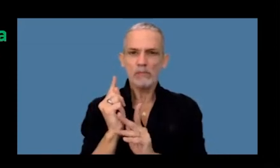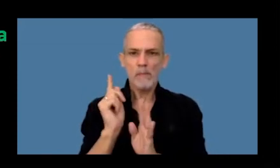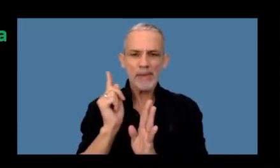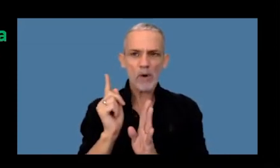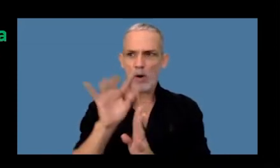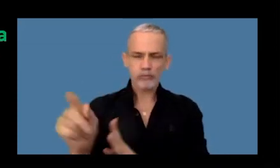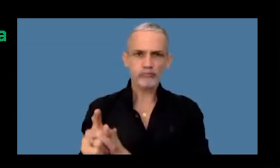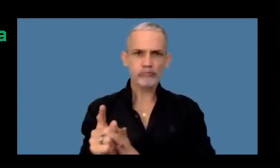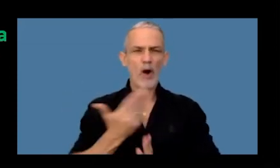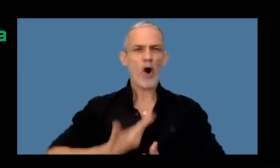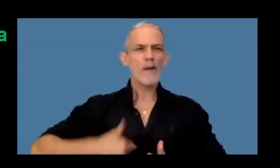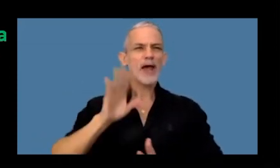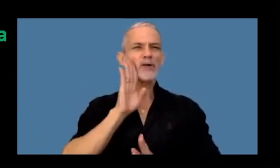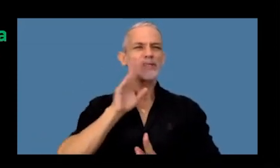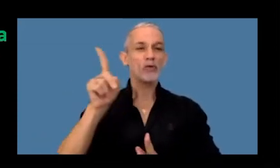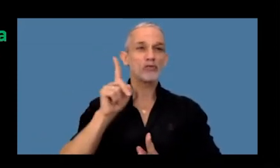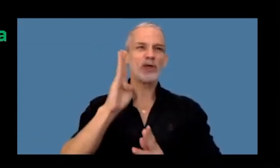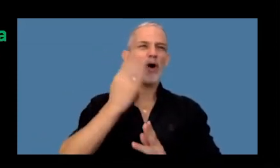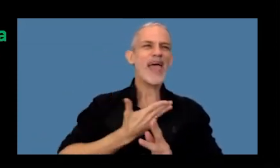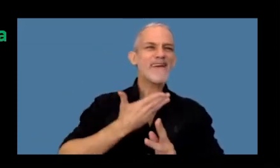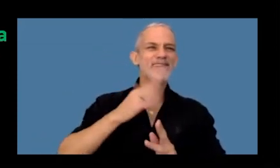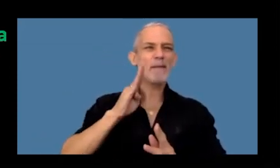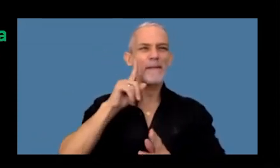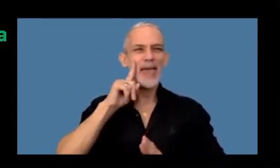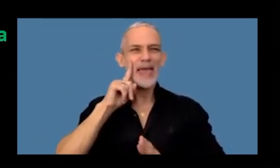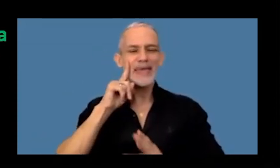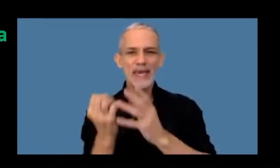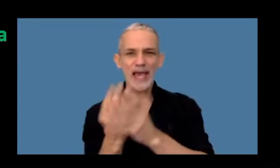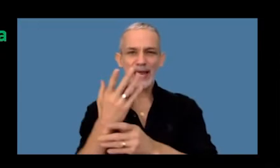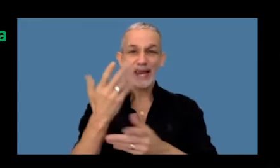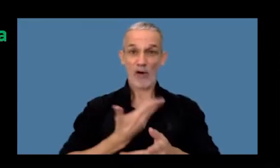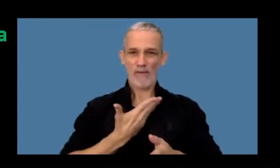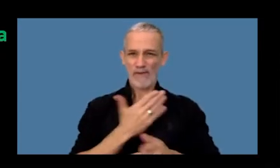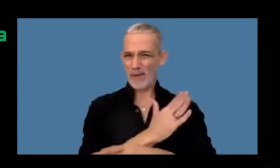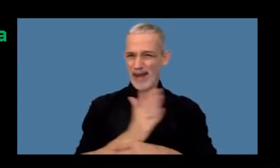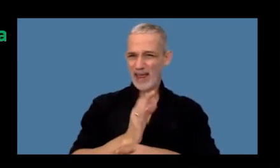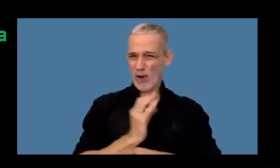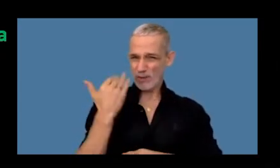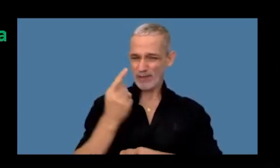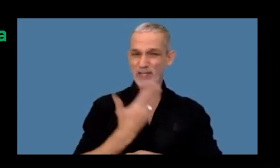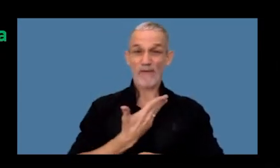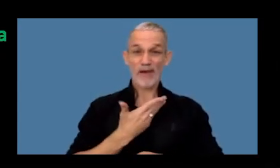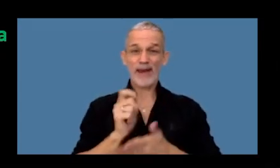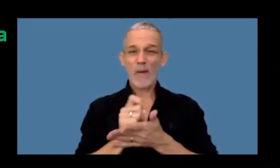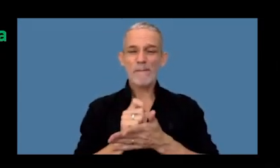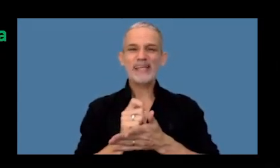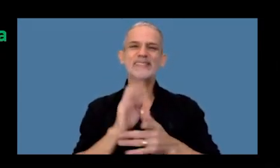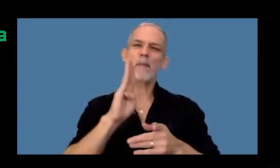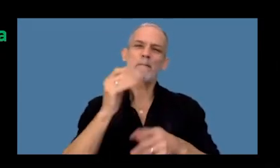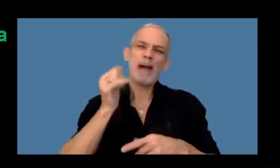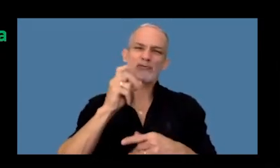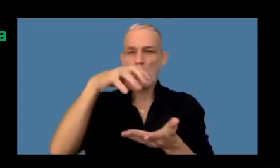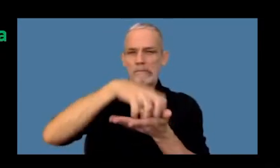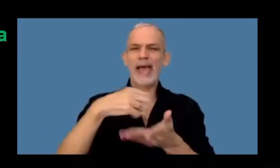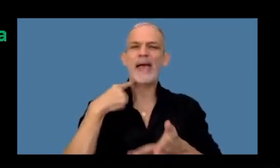el gobierno norteamericano y el FBI acaba de crear en febrero lo que se llama VACSU que es en